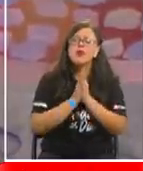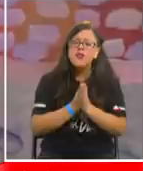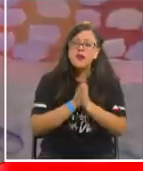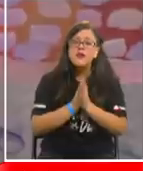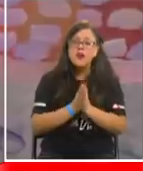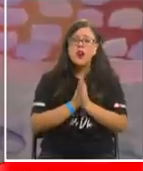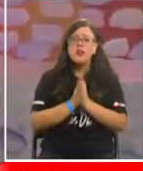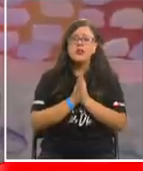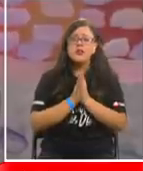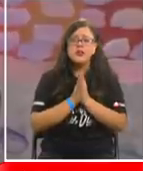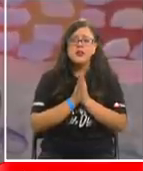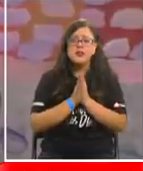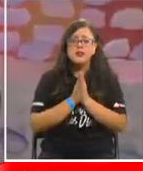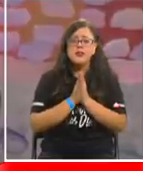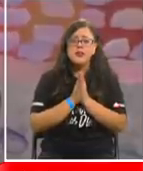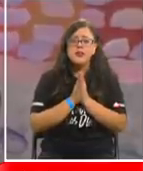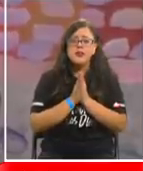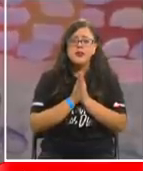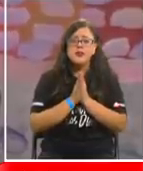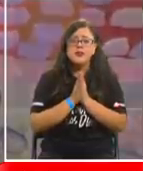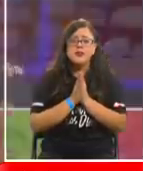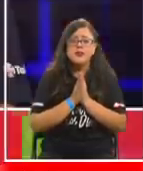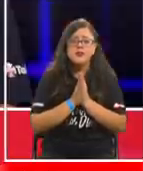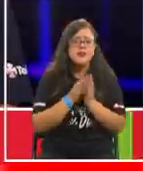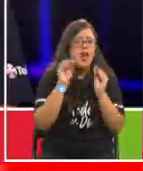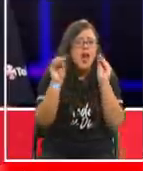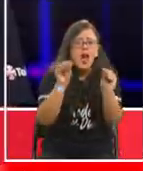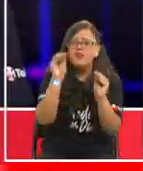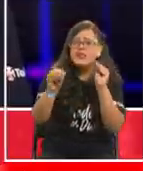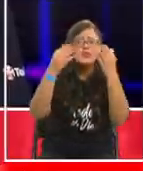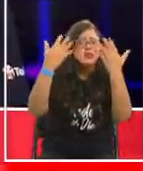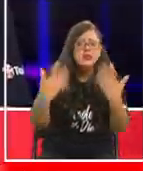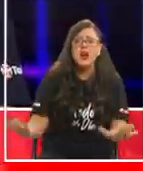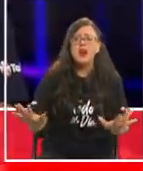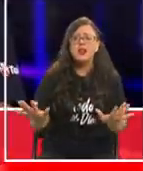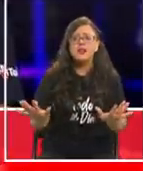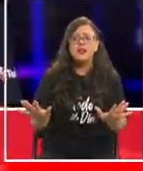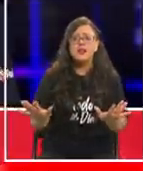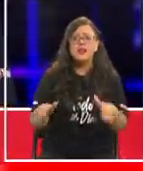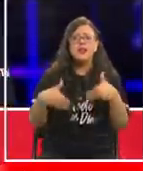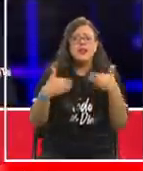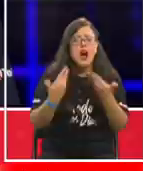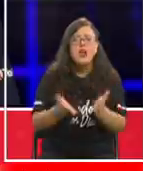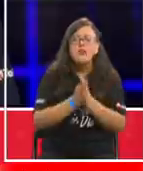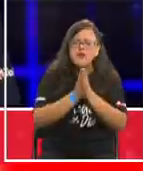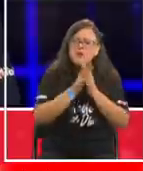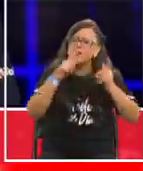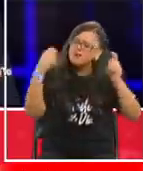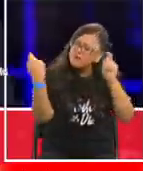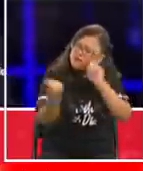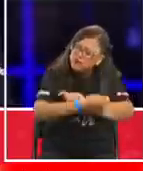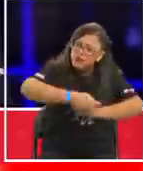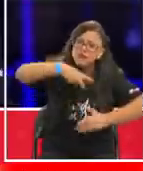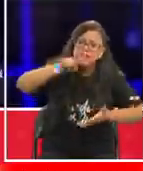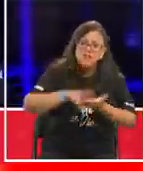llamado el llamado está ahora hay que hacerlo carne hay que hacerlo verdad Mario la noche continúa la